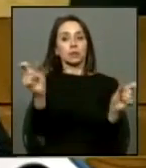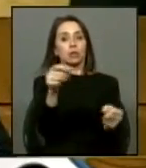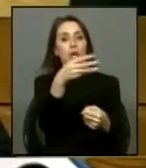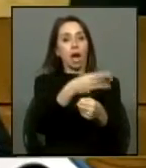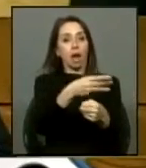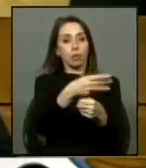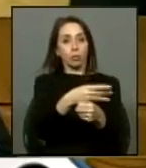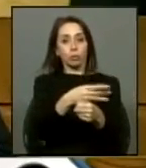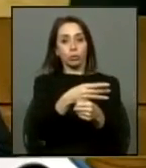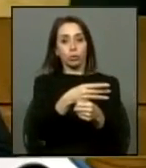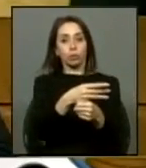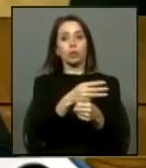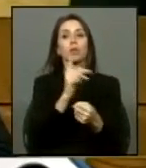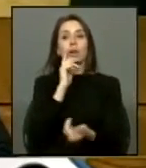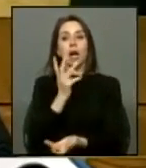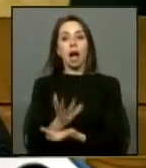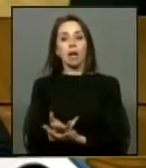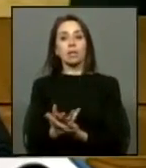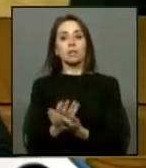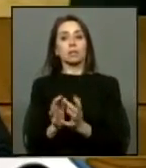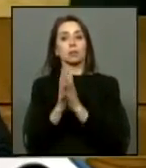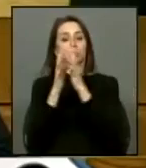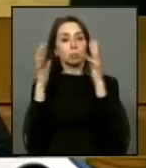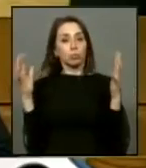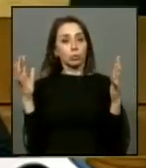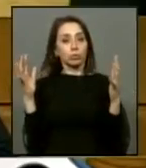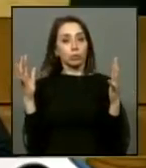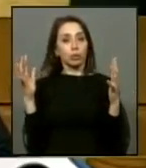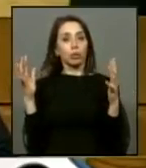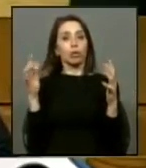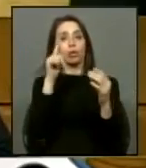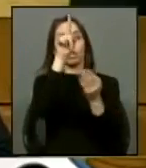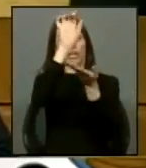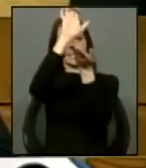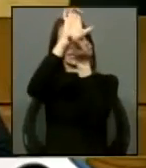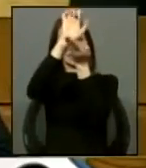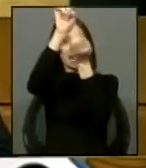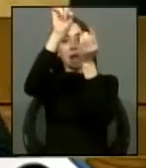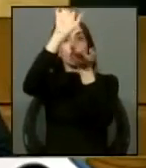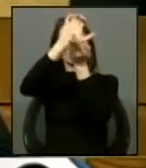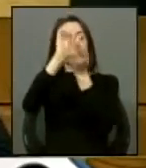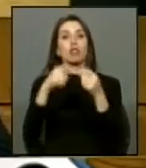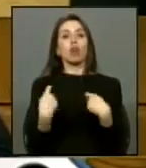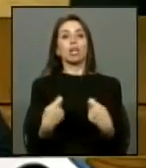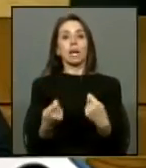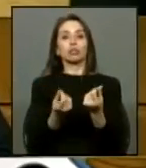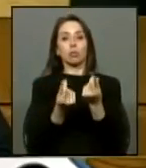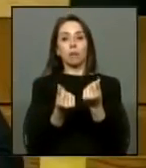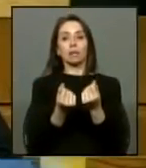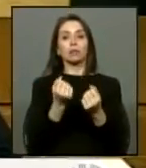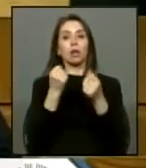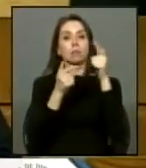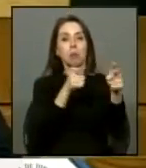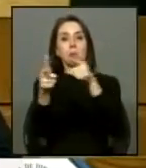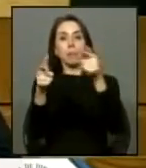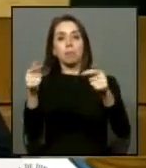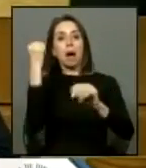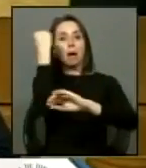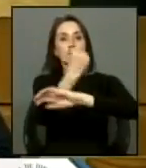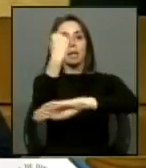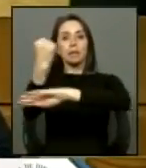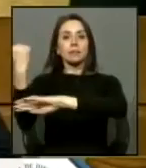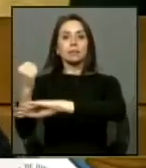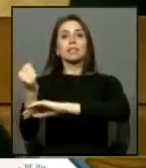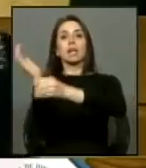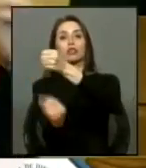mayores la tenemos enormemente con el Estado cuando el Estado gastó recursos en asesinar perseguir torturar